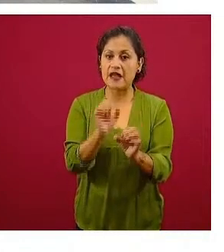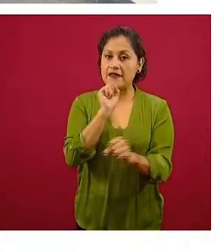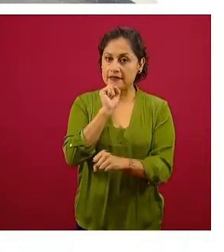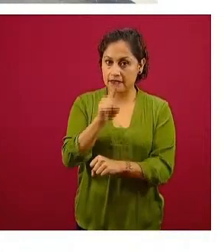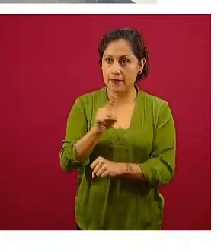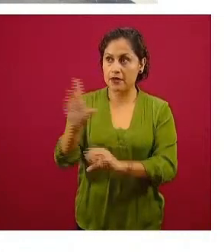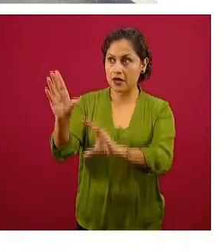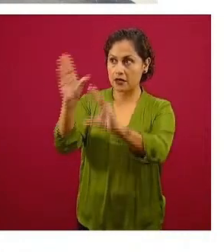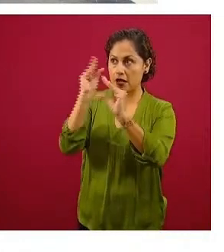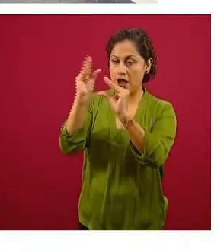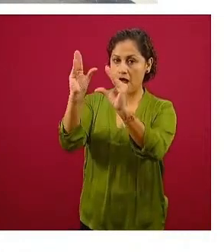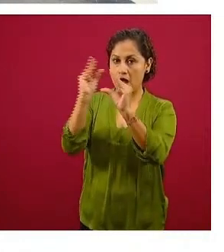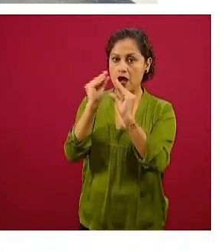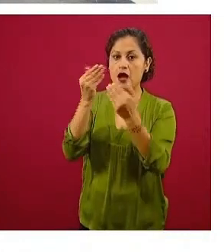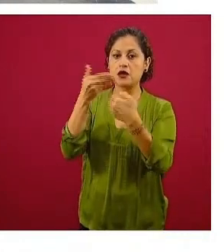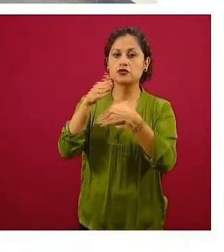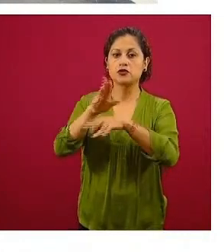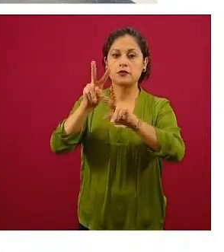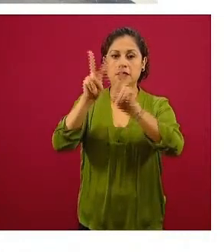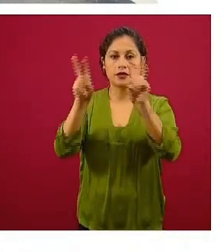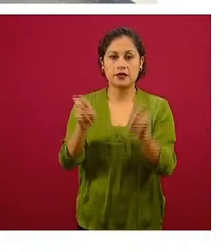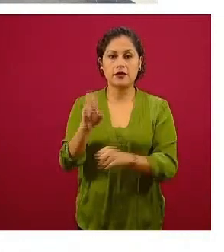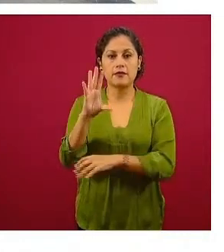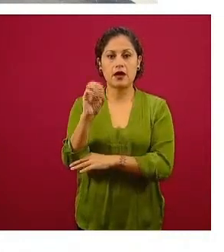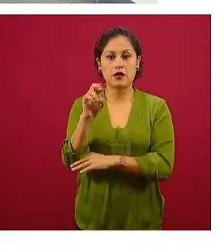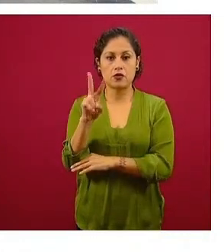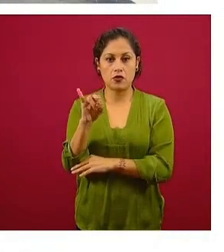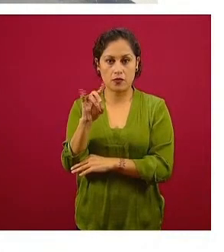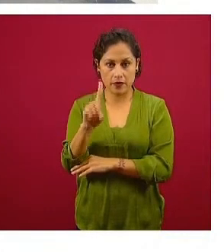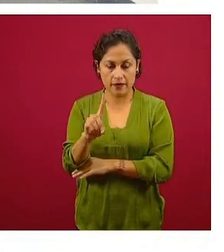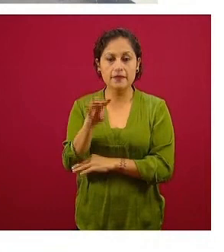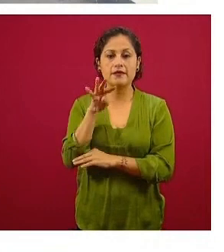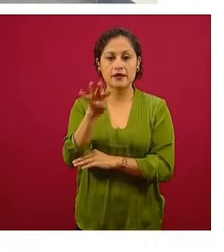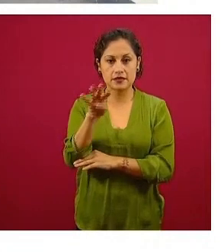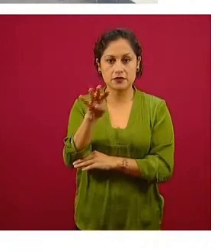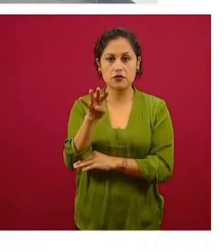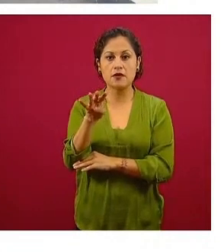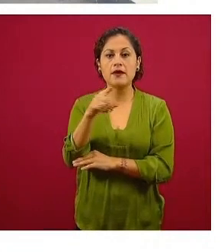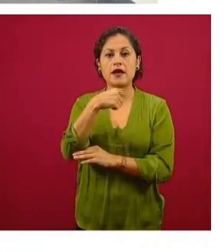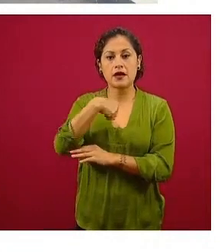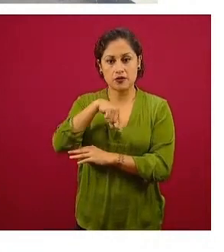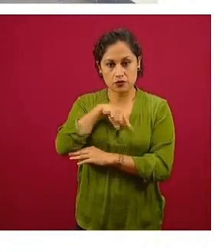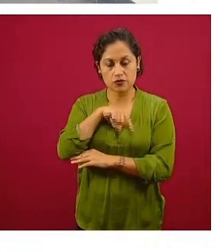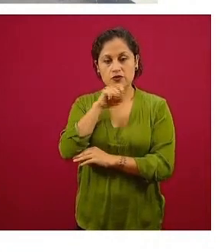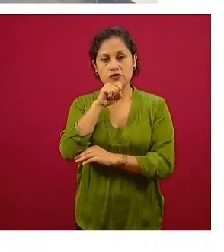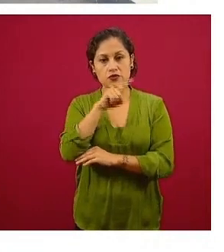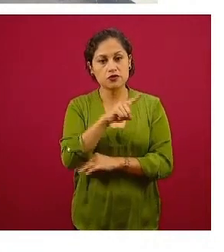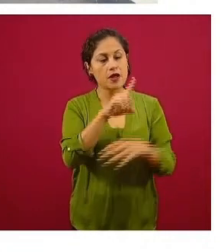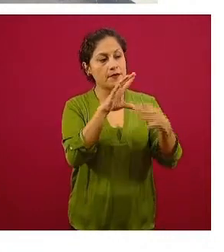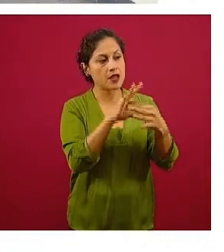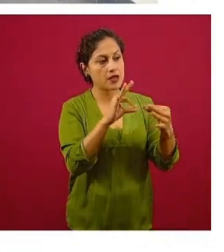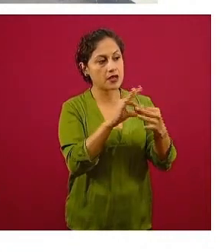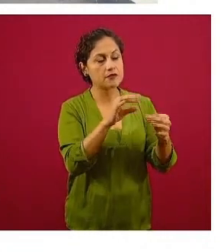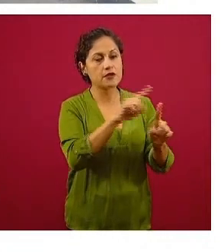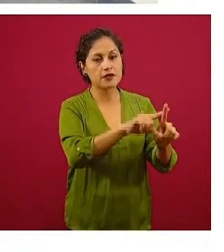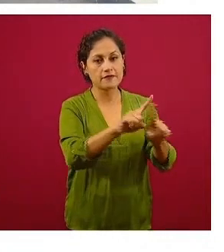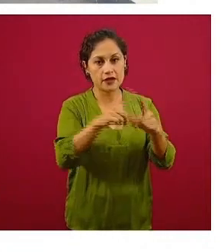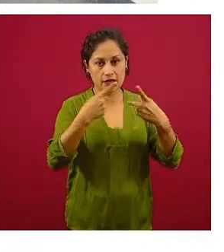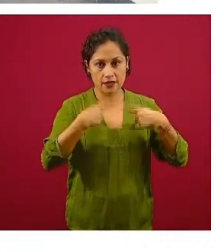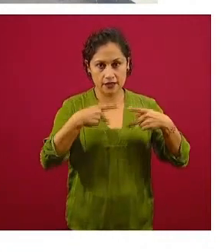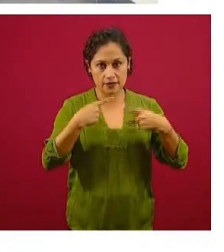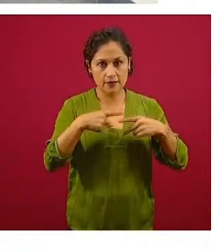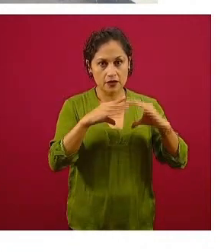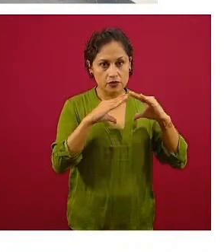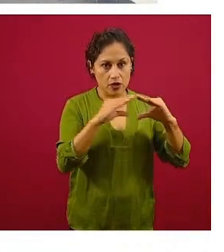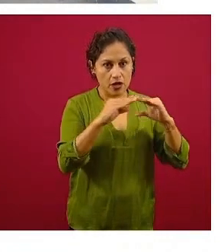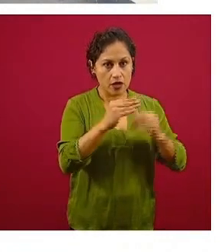También tratamos de capacitar a otras personas, a familiares, a pacientes sobre el correcto lavado